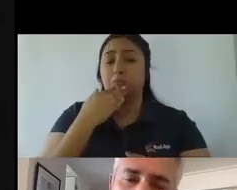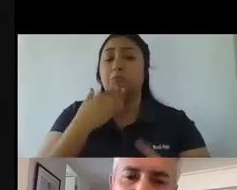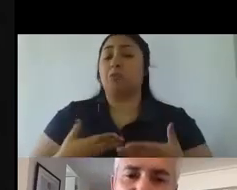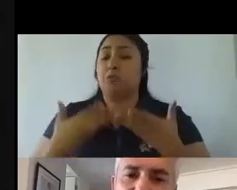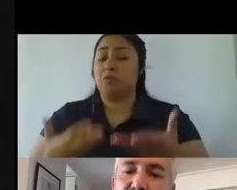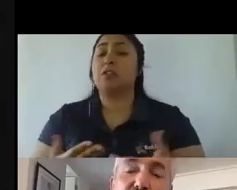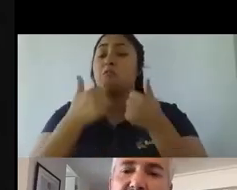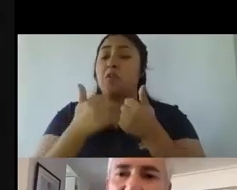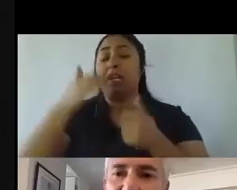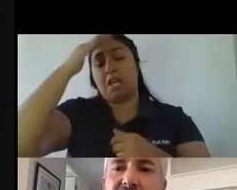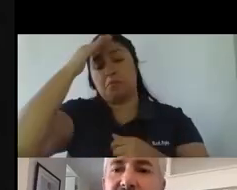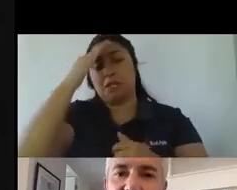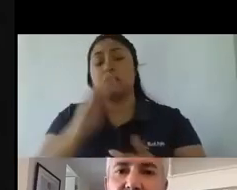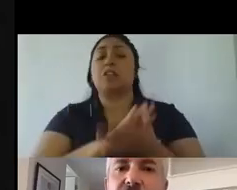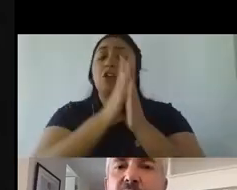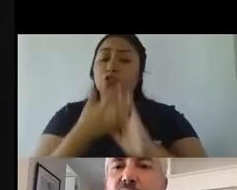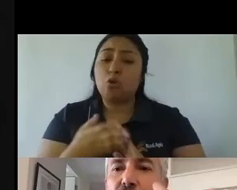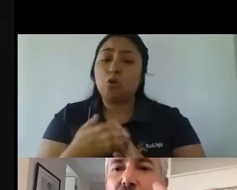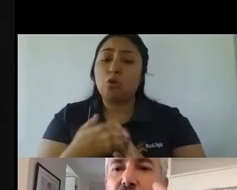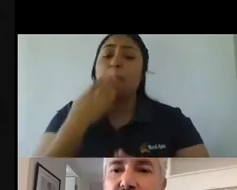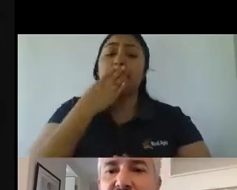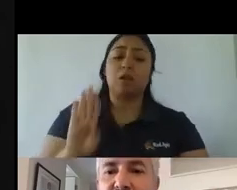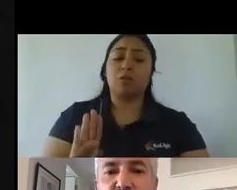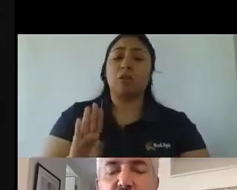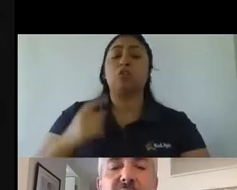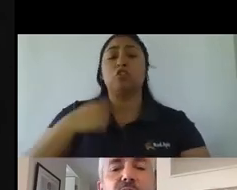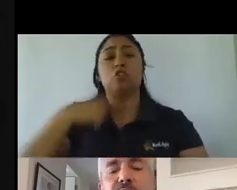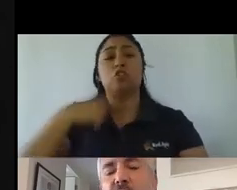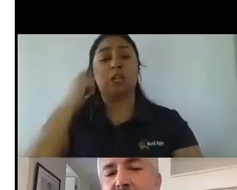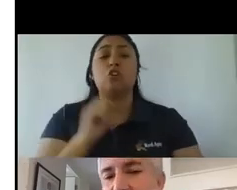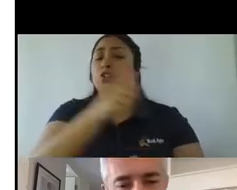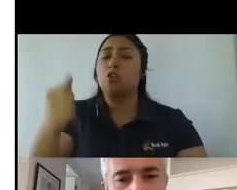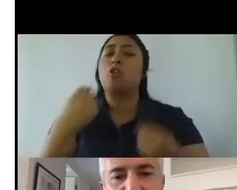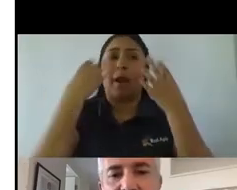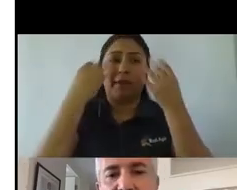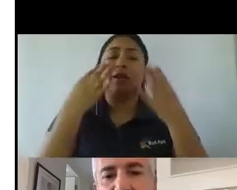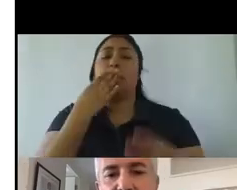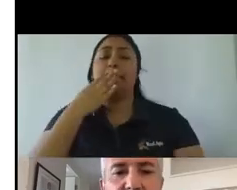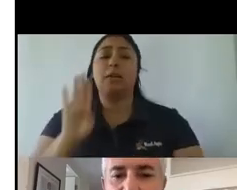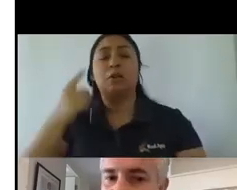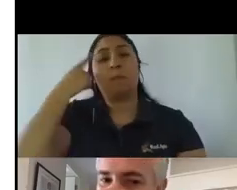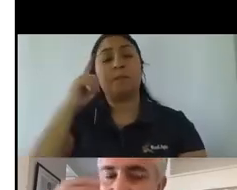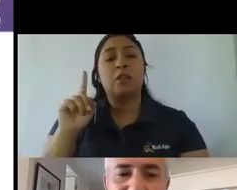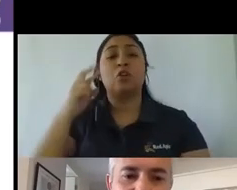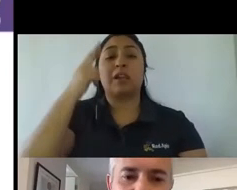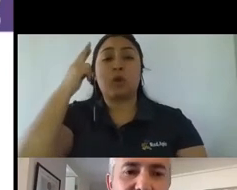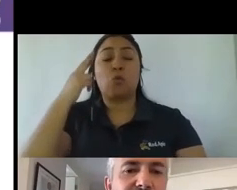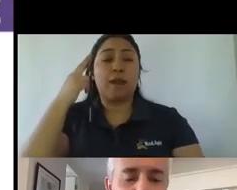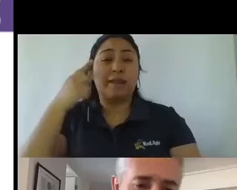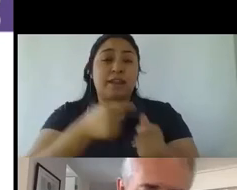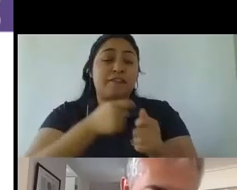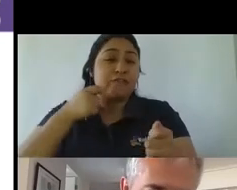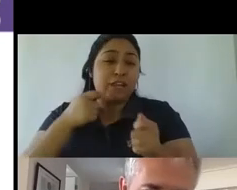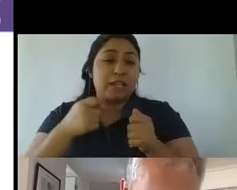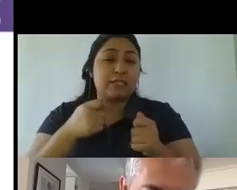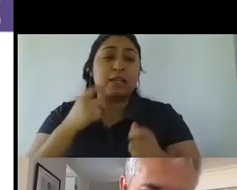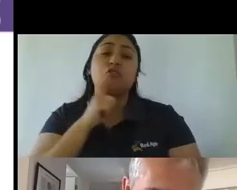todos van mejorando yo creo que acá insisto estamos todos aprendiendo y mejorando pero ¿se acuerdan del flechito que yo les pedía que se acordaran esta